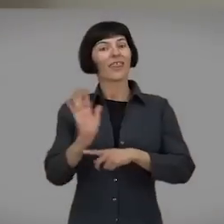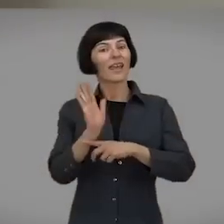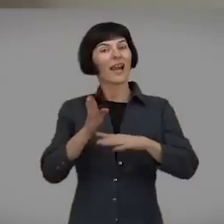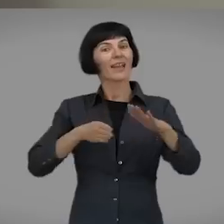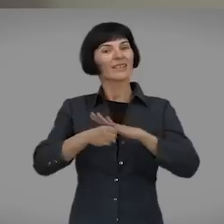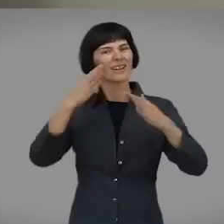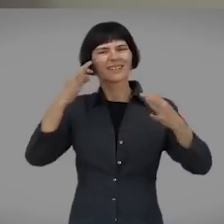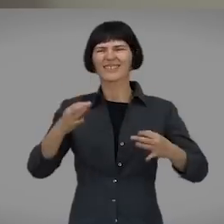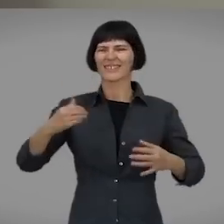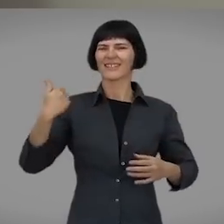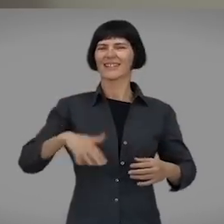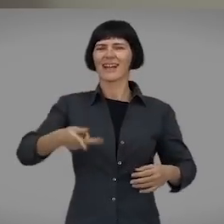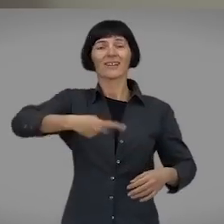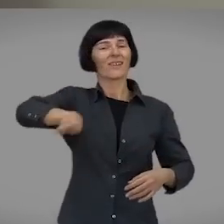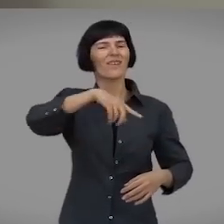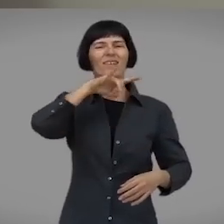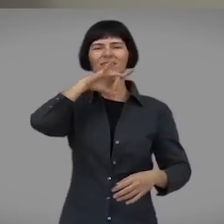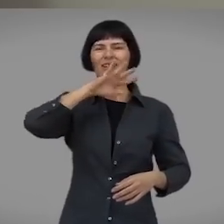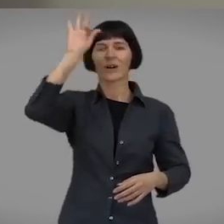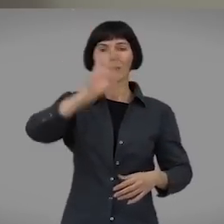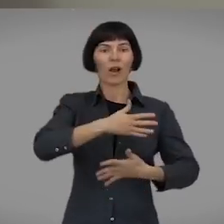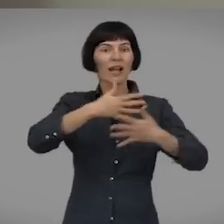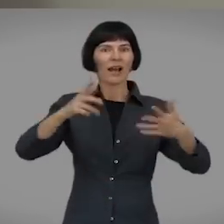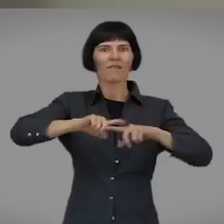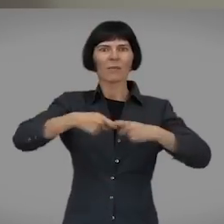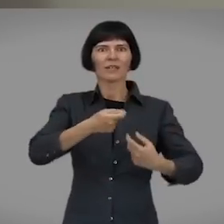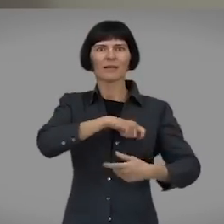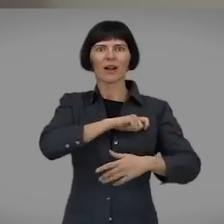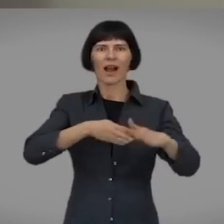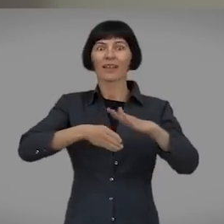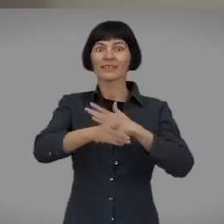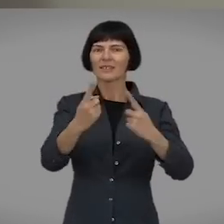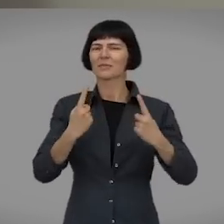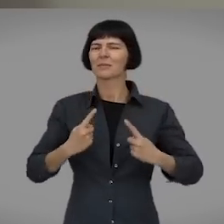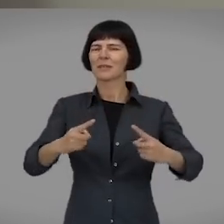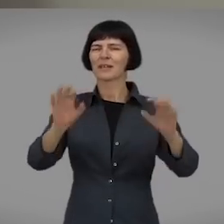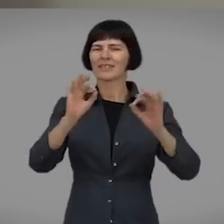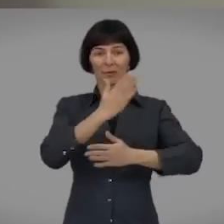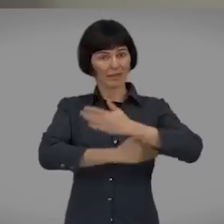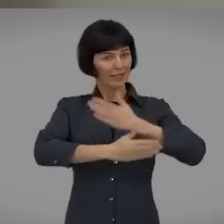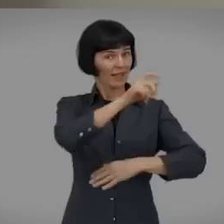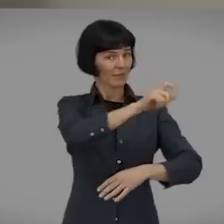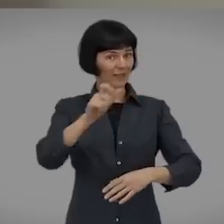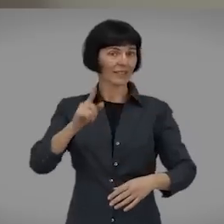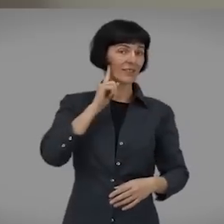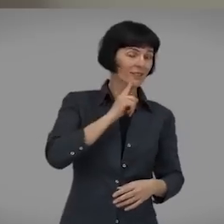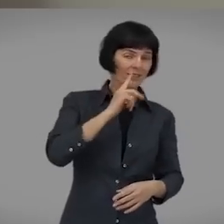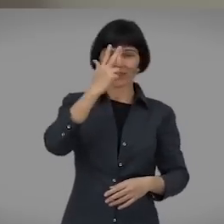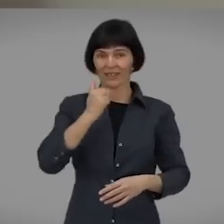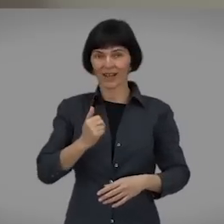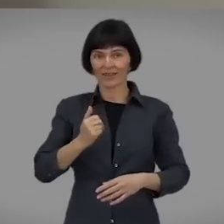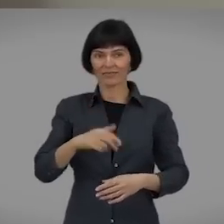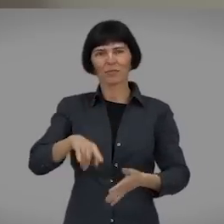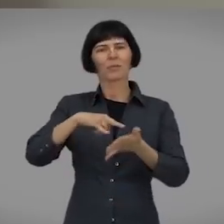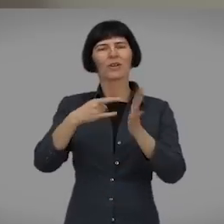Hola a todos, el cine accesible ya es una realidad y estamos muy contentos de que La Gran Familia Española sea la primera película accesible para todas